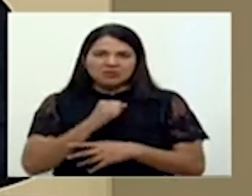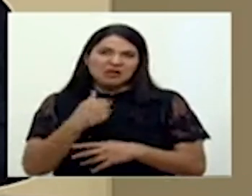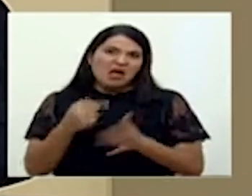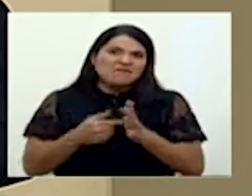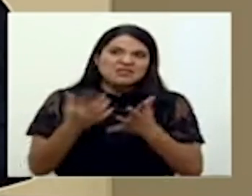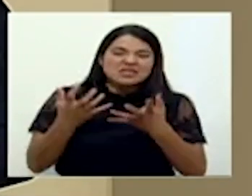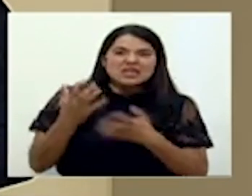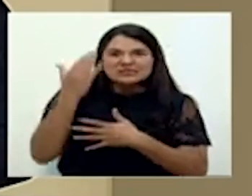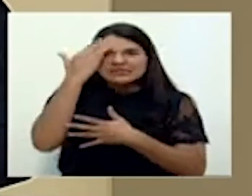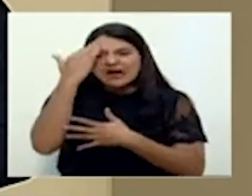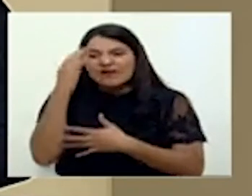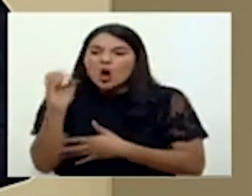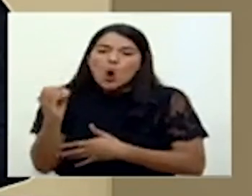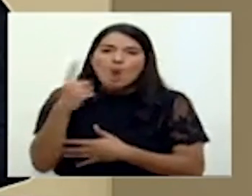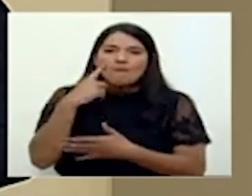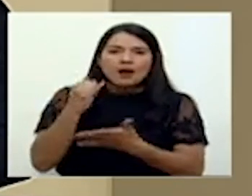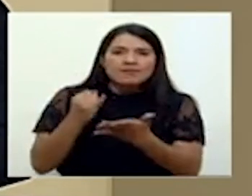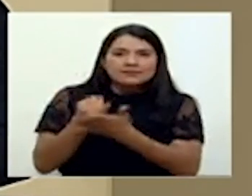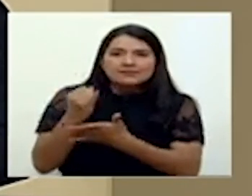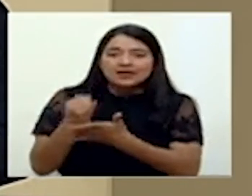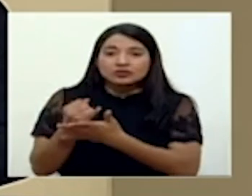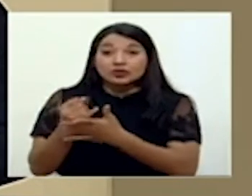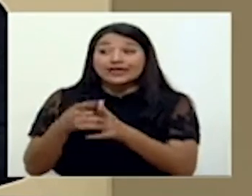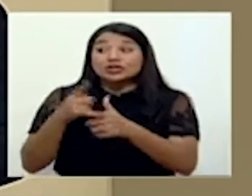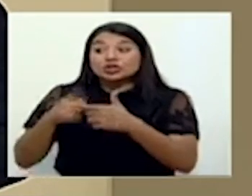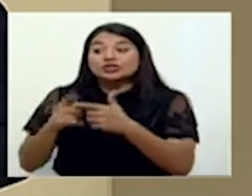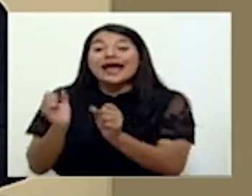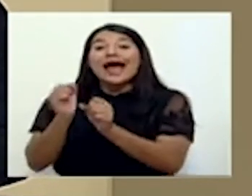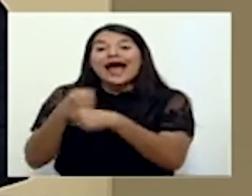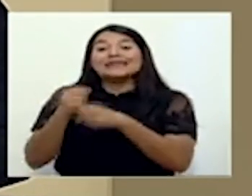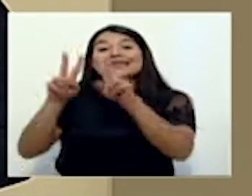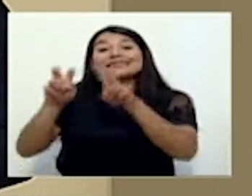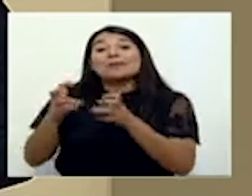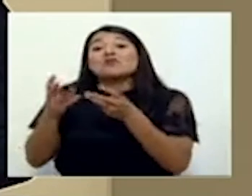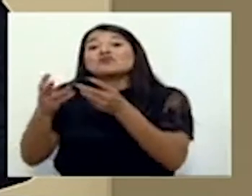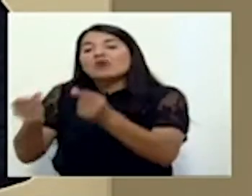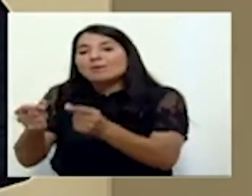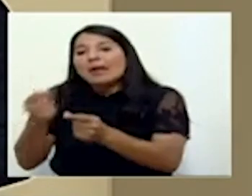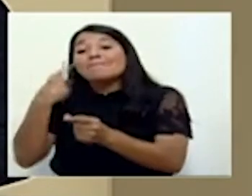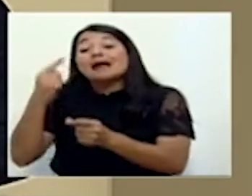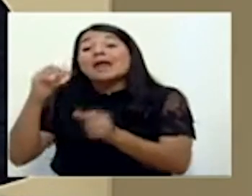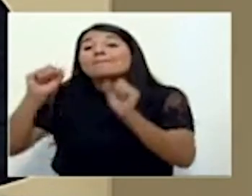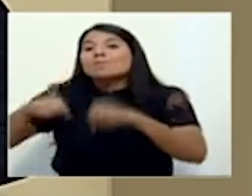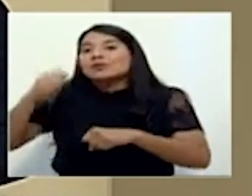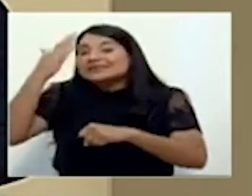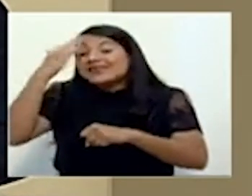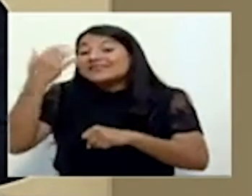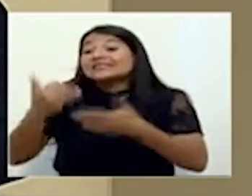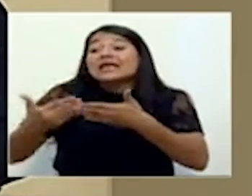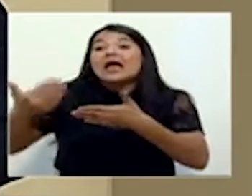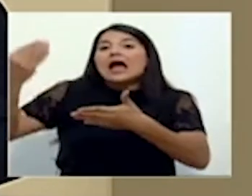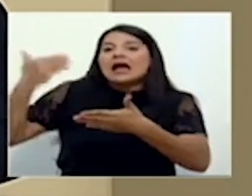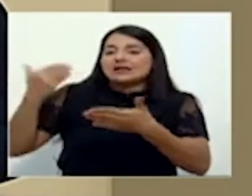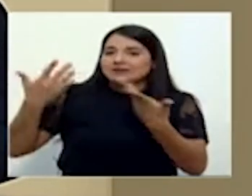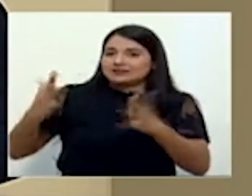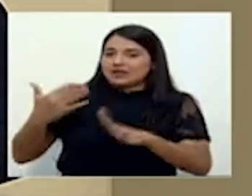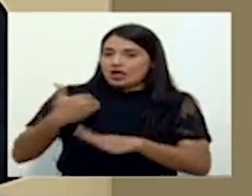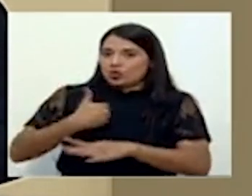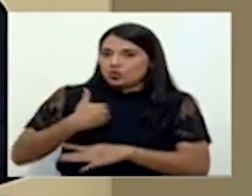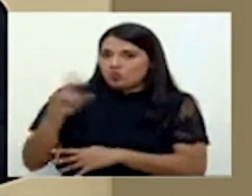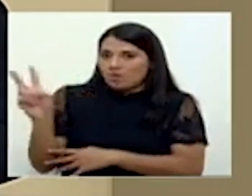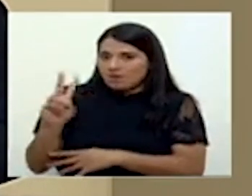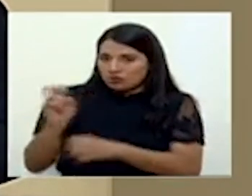primero, un mal uso. No queremos ver por ahí que digan que las pruebas rápidas son para diagnóstico y que entonces ya con eso se va a poner la persona en